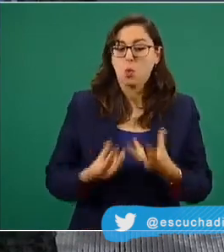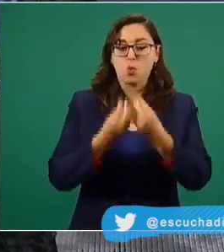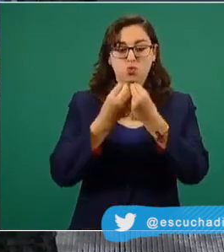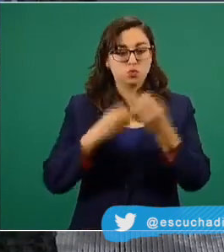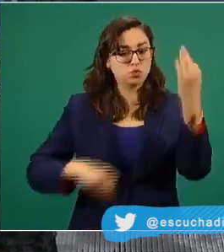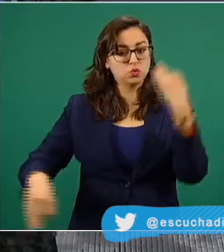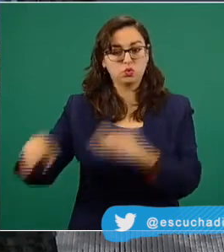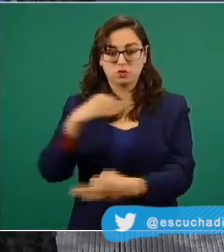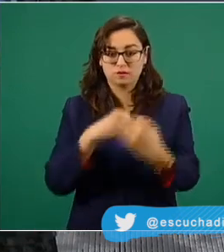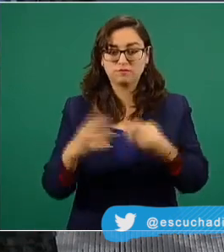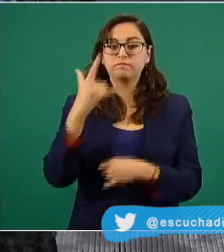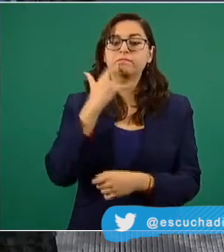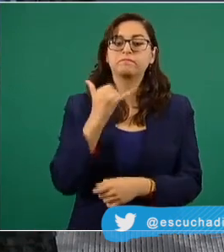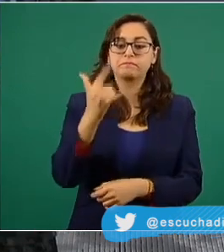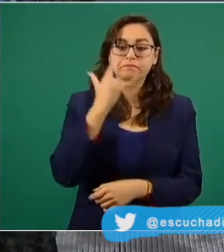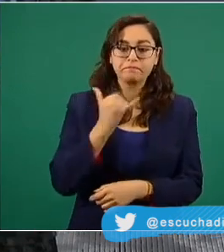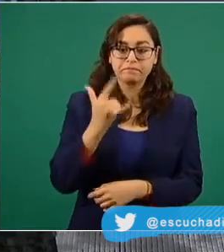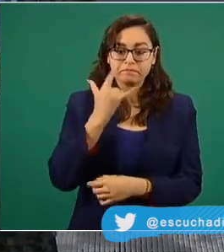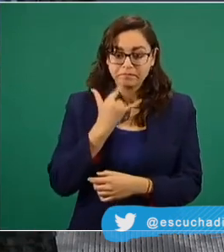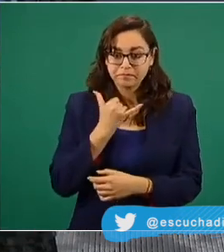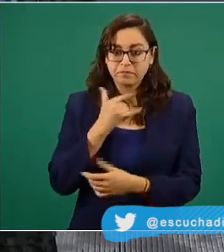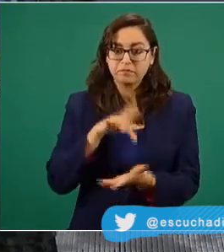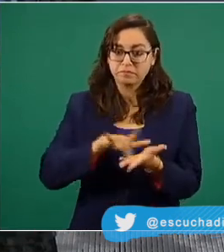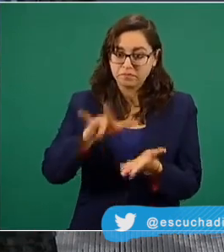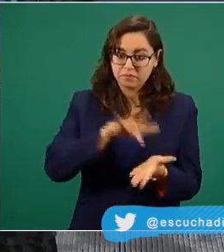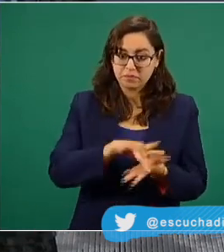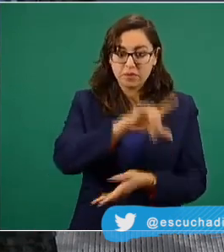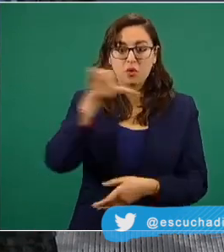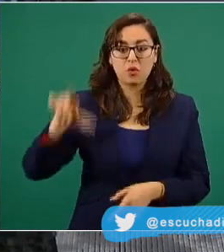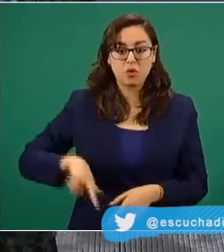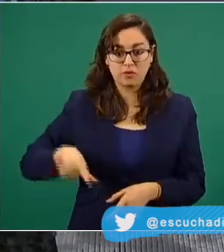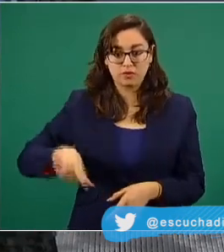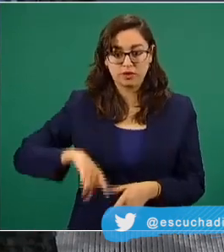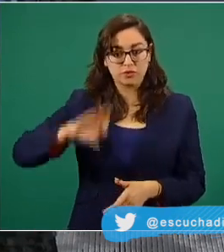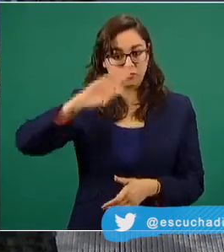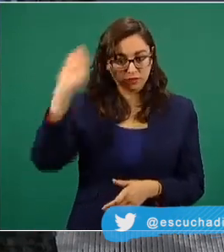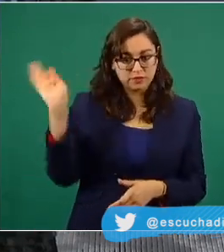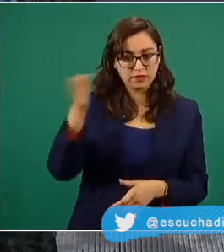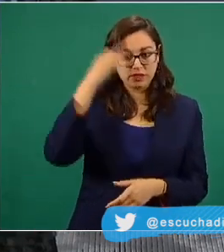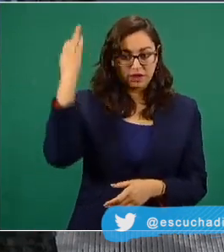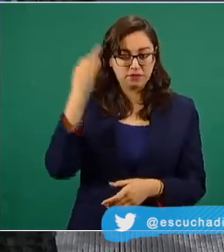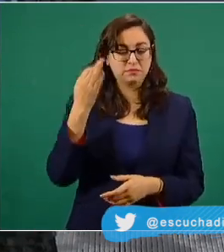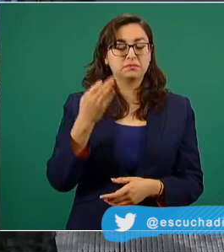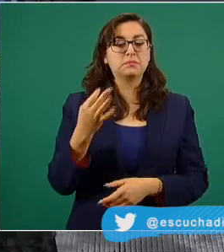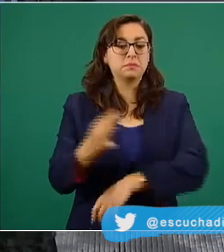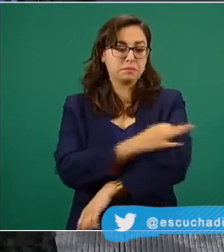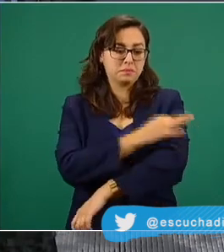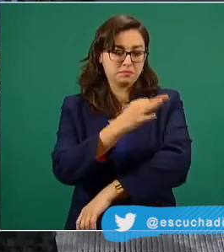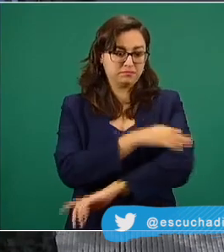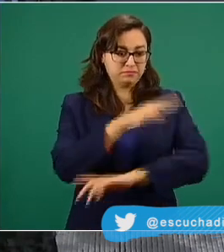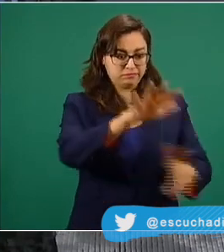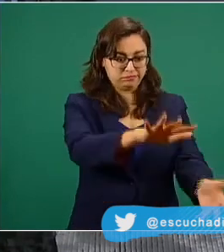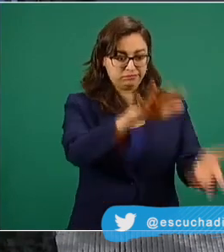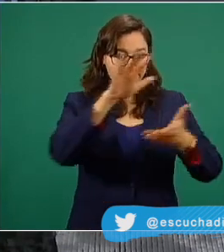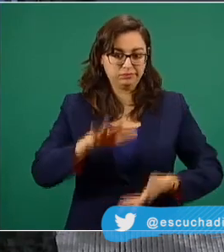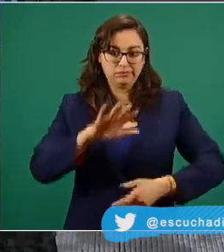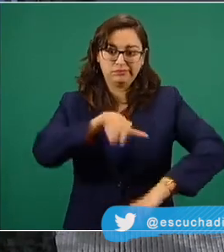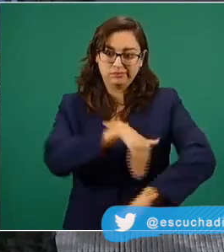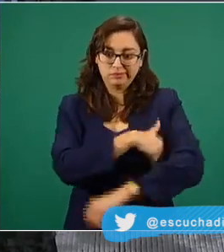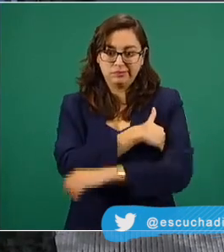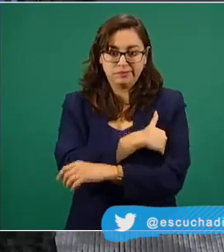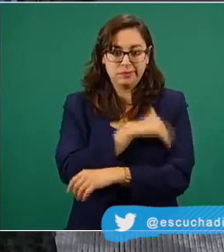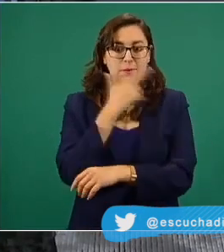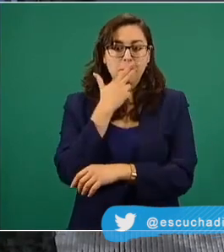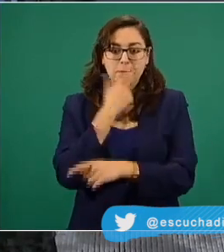al esfuerzo del gobierno federal para la distribución, el resguardo y desde luego la